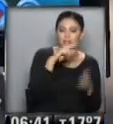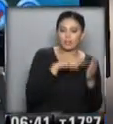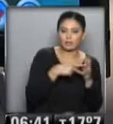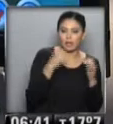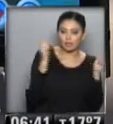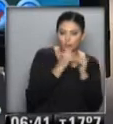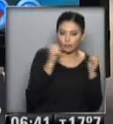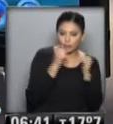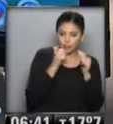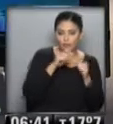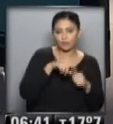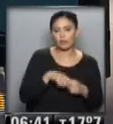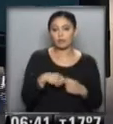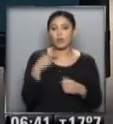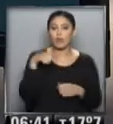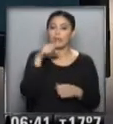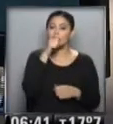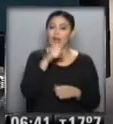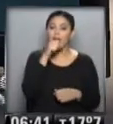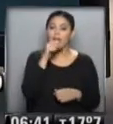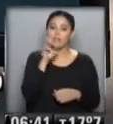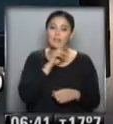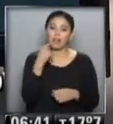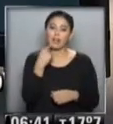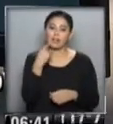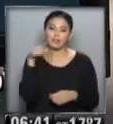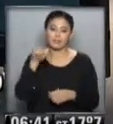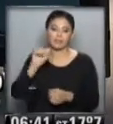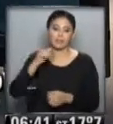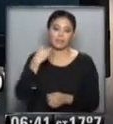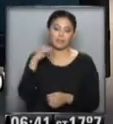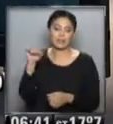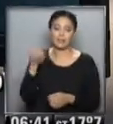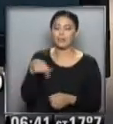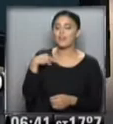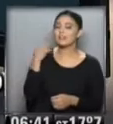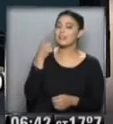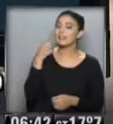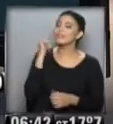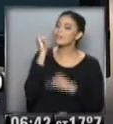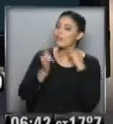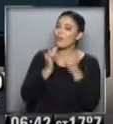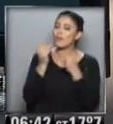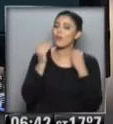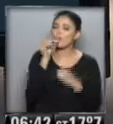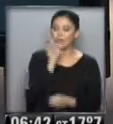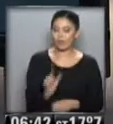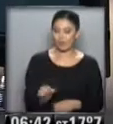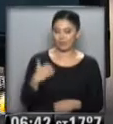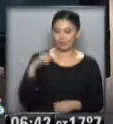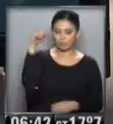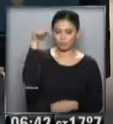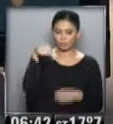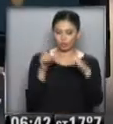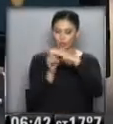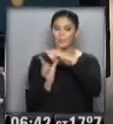entonces... ...mira, como Cari no está, te pido permiso a vos... ...bueno, cuéntanos por el tiempo... ...por el sur, vamos por el sur, por la